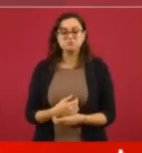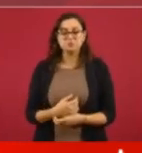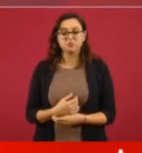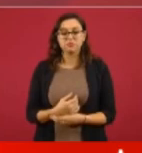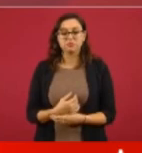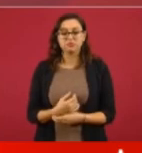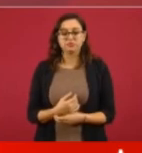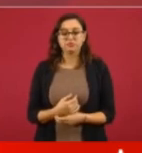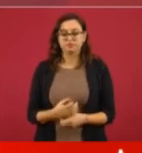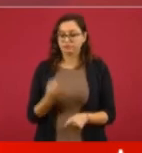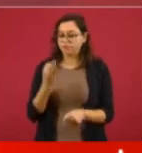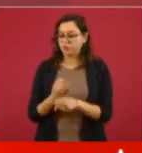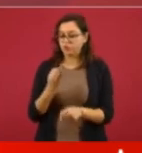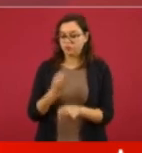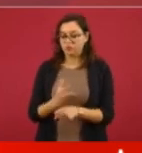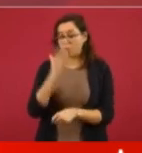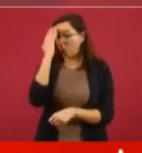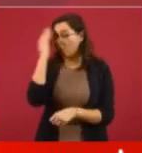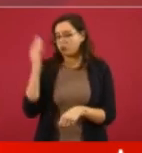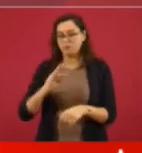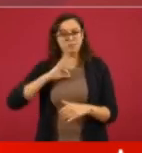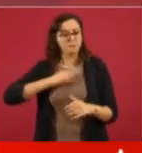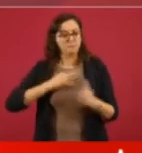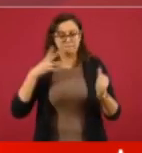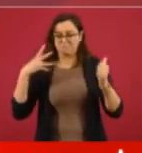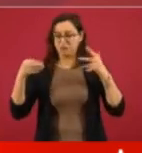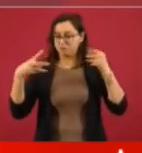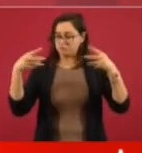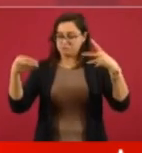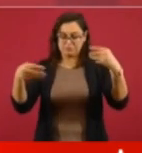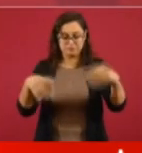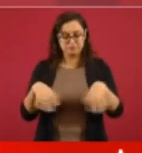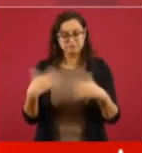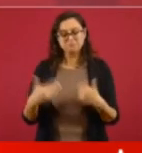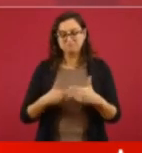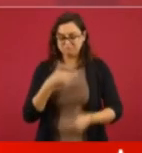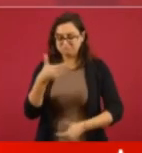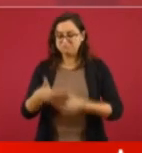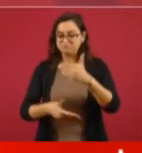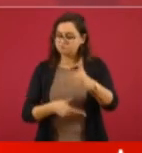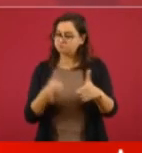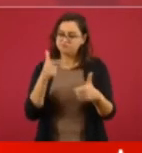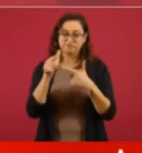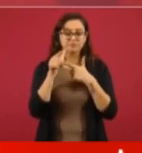esta terrible pandemia y así vamos a continuar.